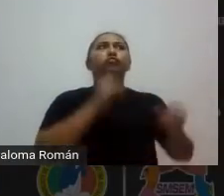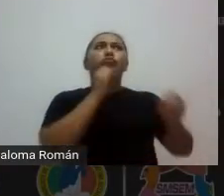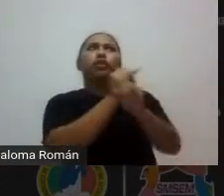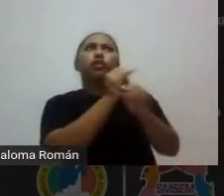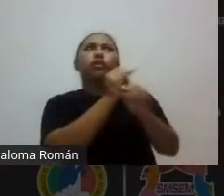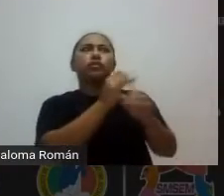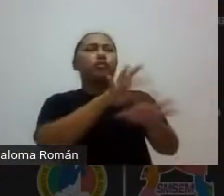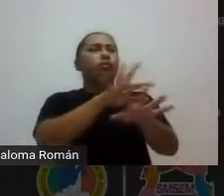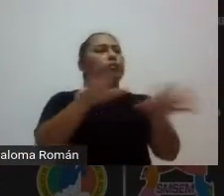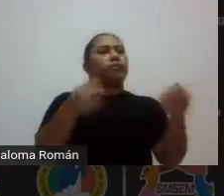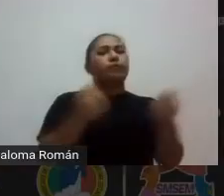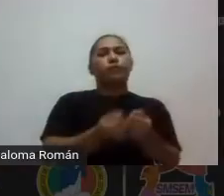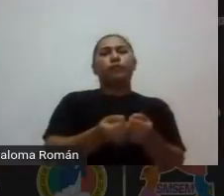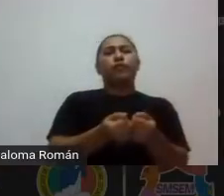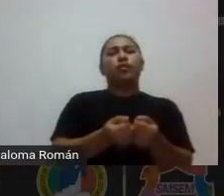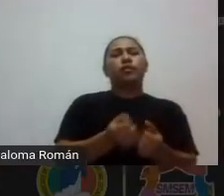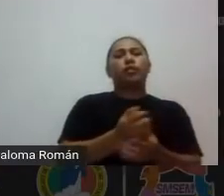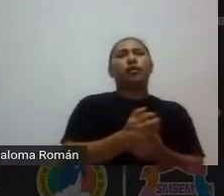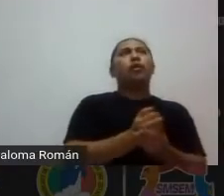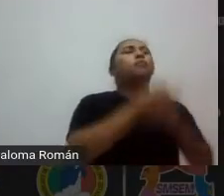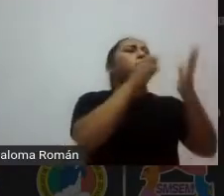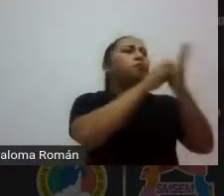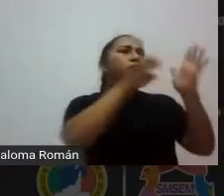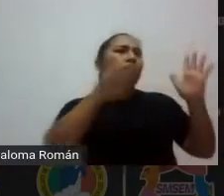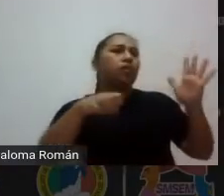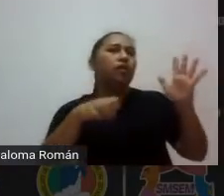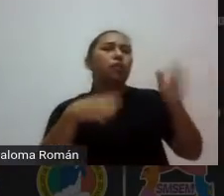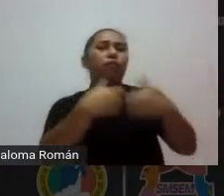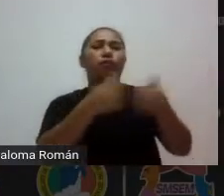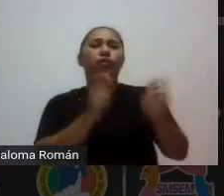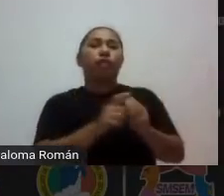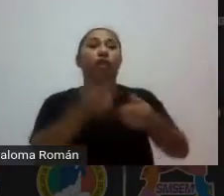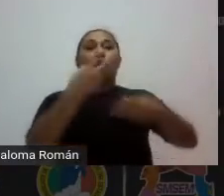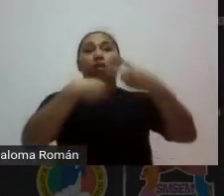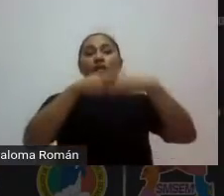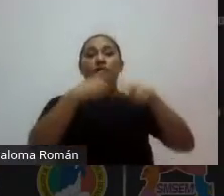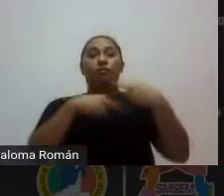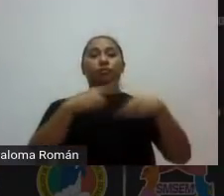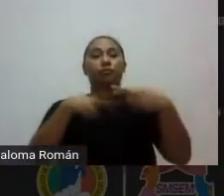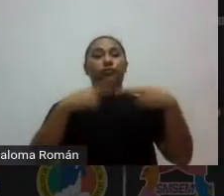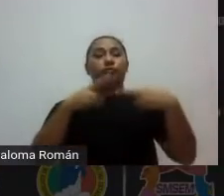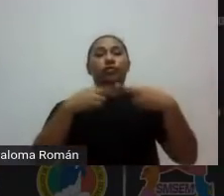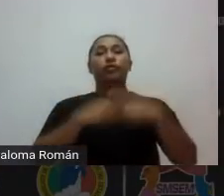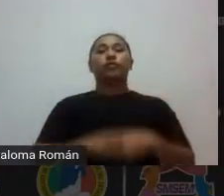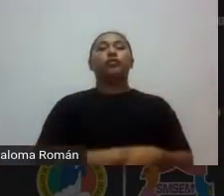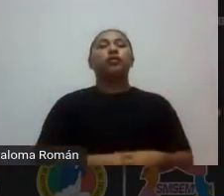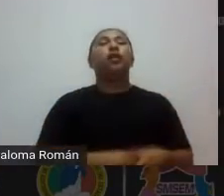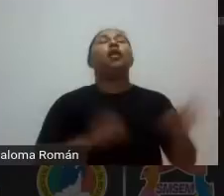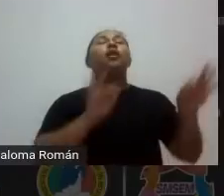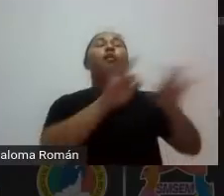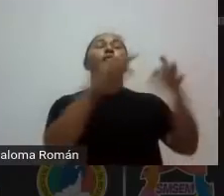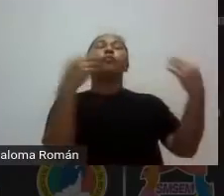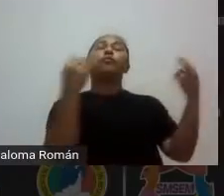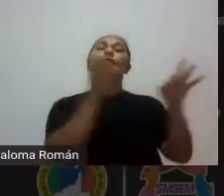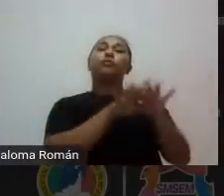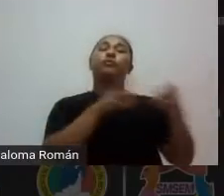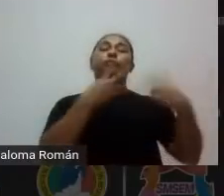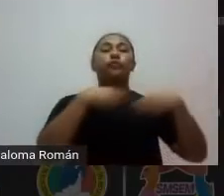como por ejemplo el aula invertida en la forma las formas multimodales